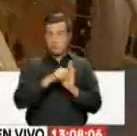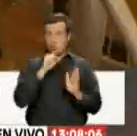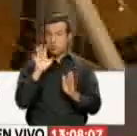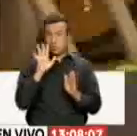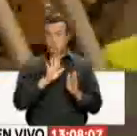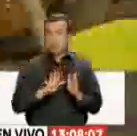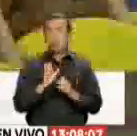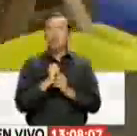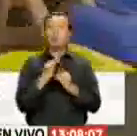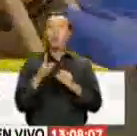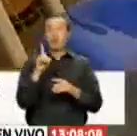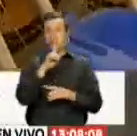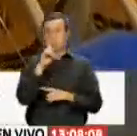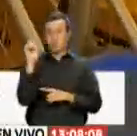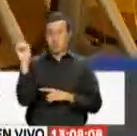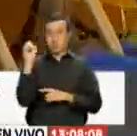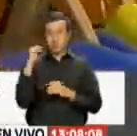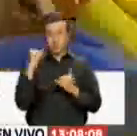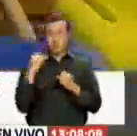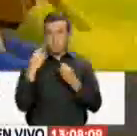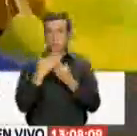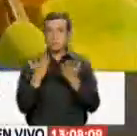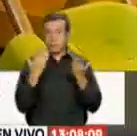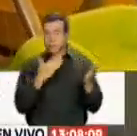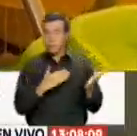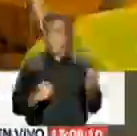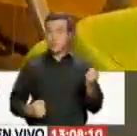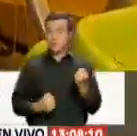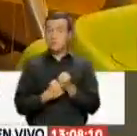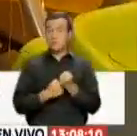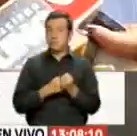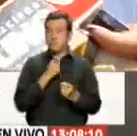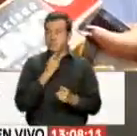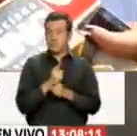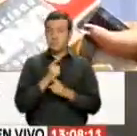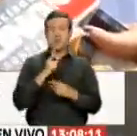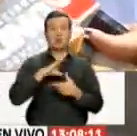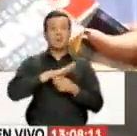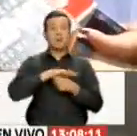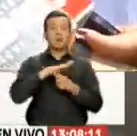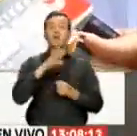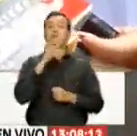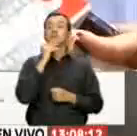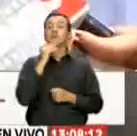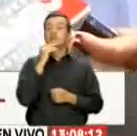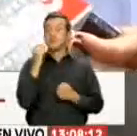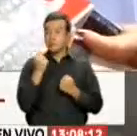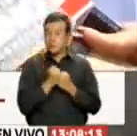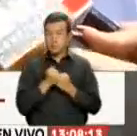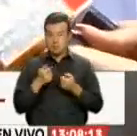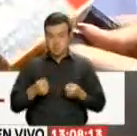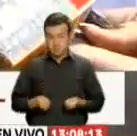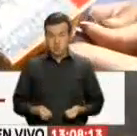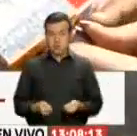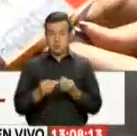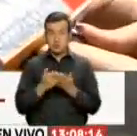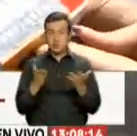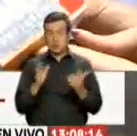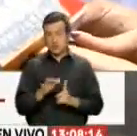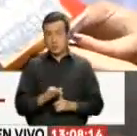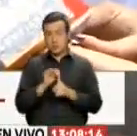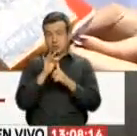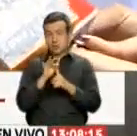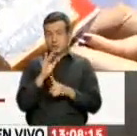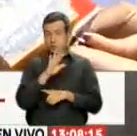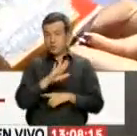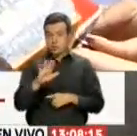nacional es C100. Ahora hemos tenido el apoyo de la Embajada de Israel para traerles unas sillas de ruedas especiales